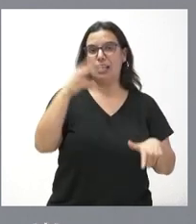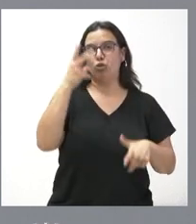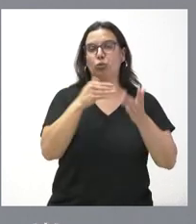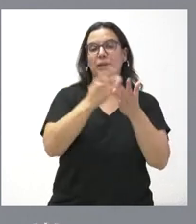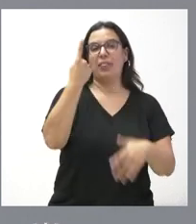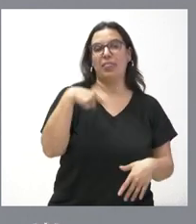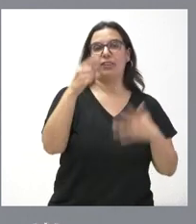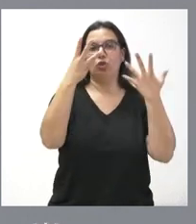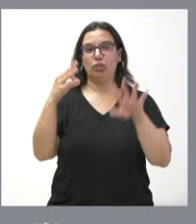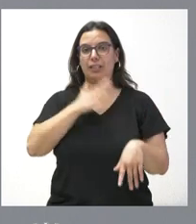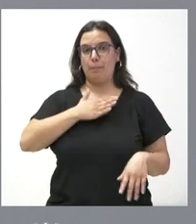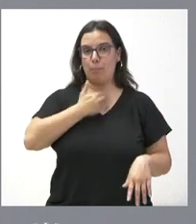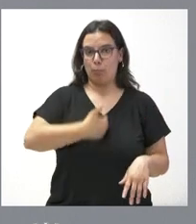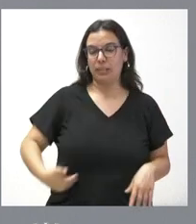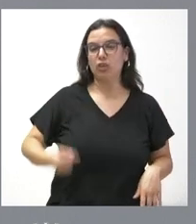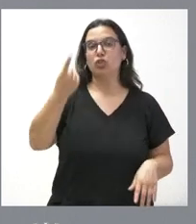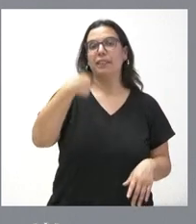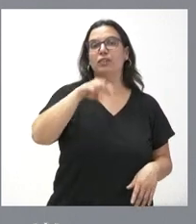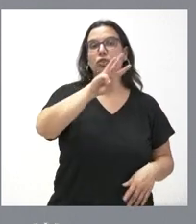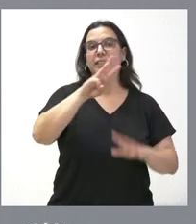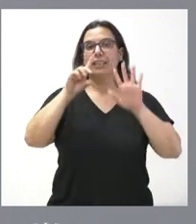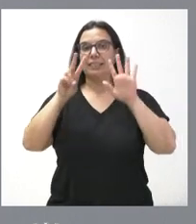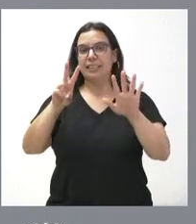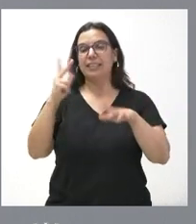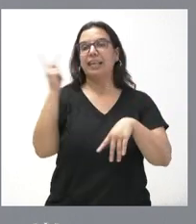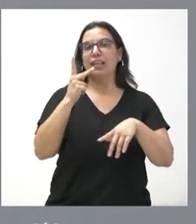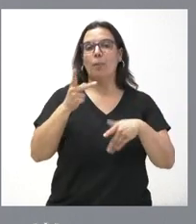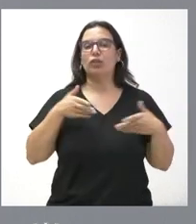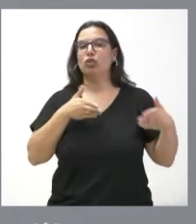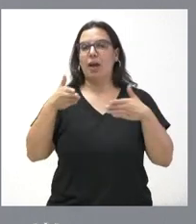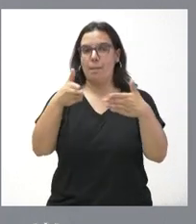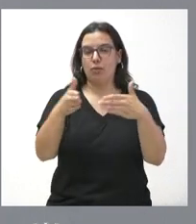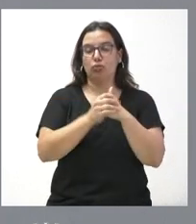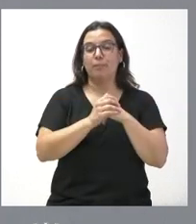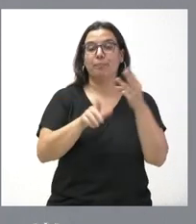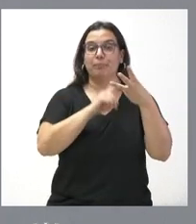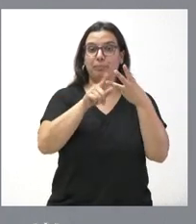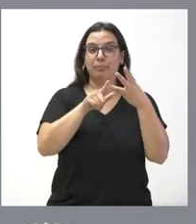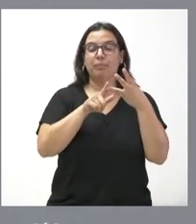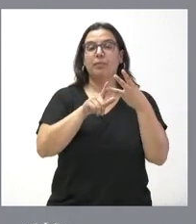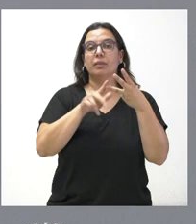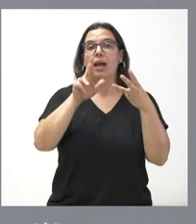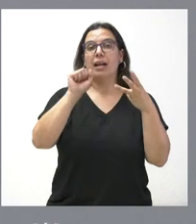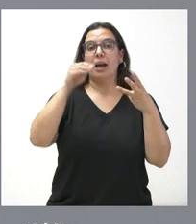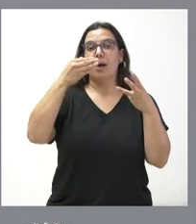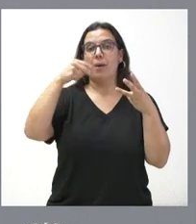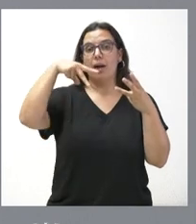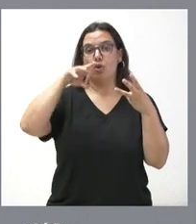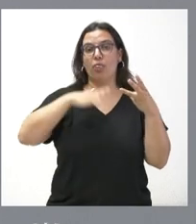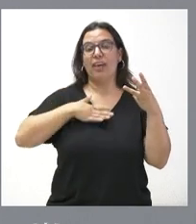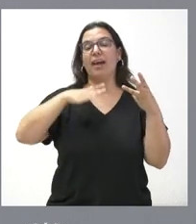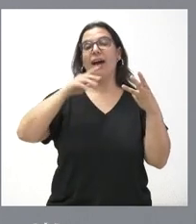propietarios y 137 kilómetros de caminos. Y, finalmente, en Rábano de Aliste,